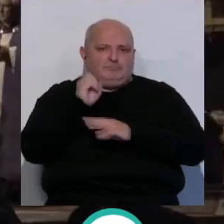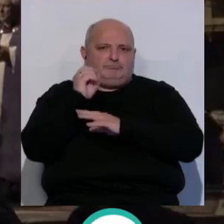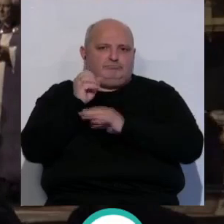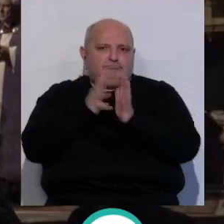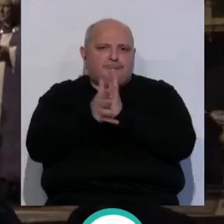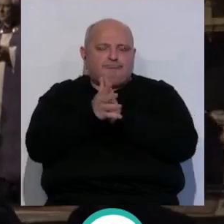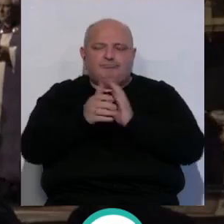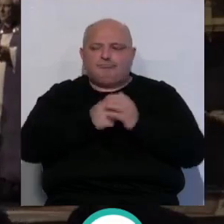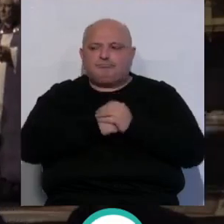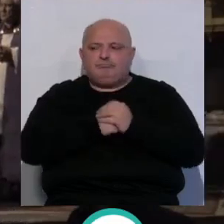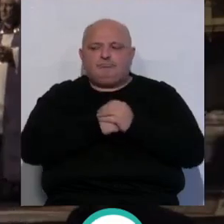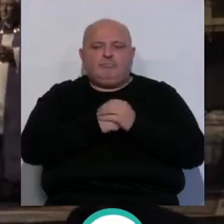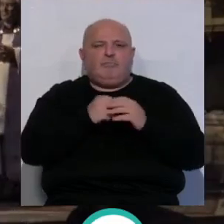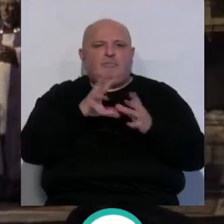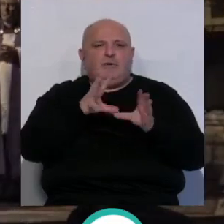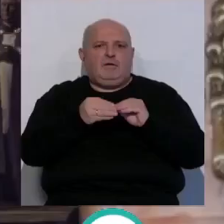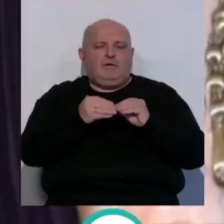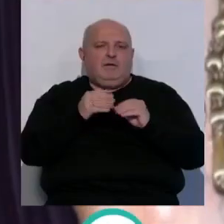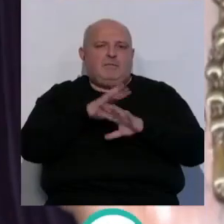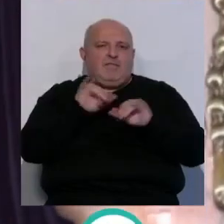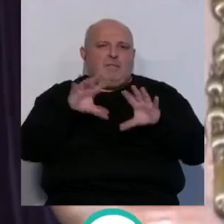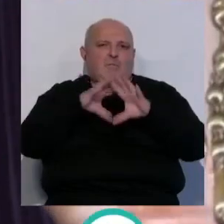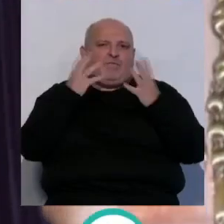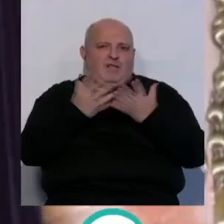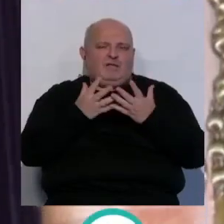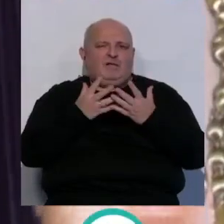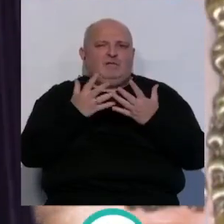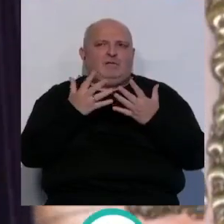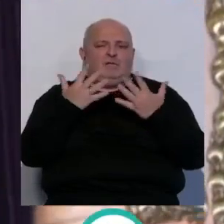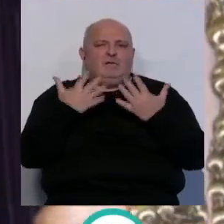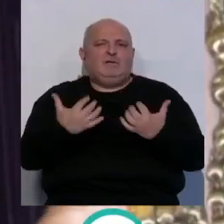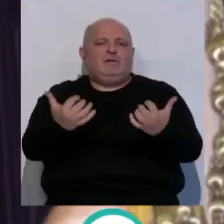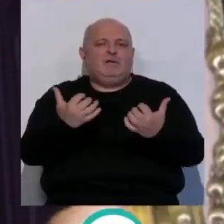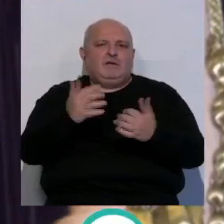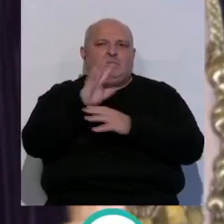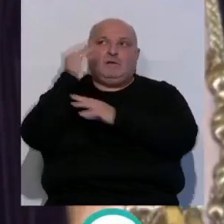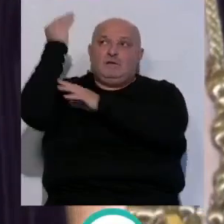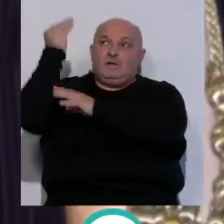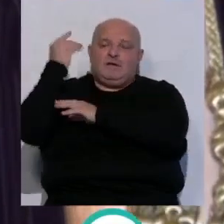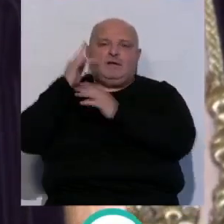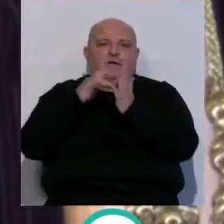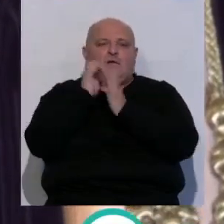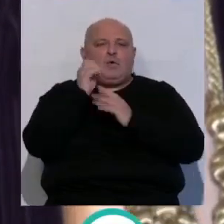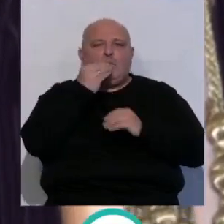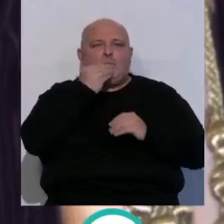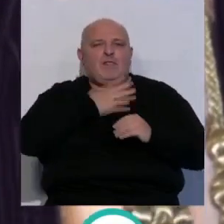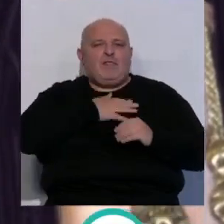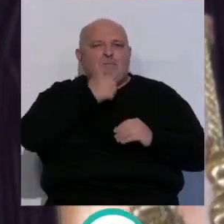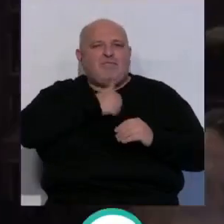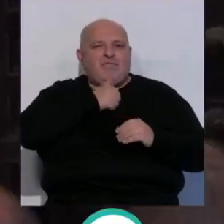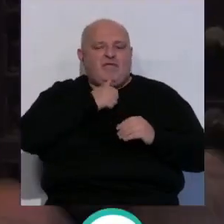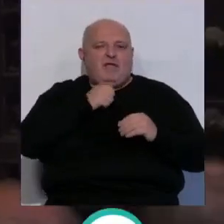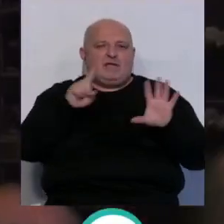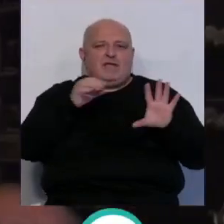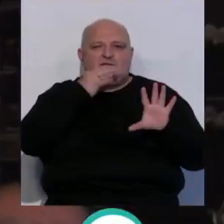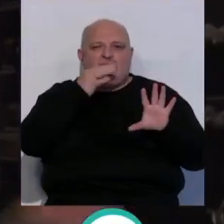y será aplicado por la Paz Mundial. Un acto que será presidido por la imagen del Santísimo Cristo de la humildad y paciencia que saldrá a las